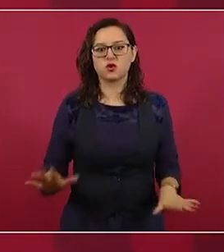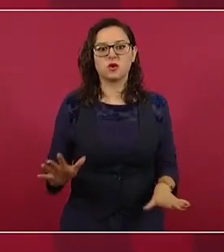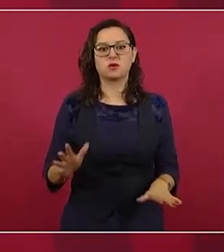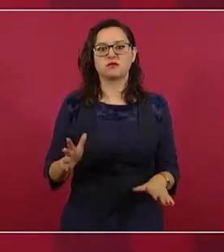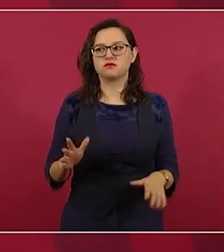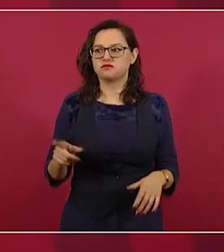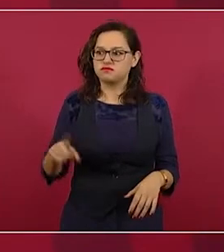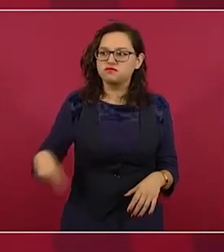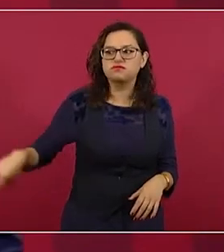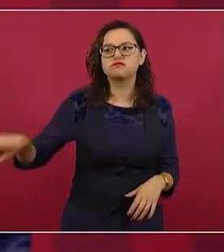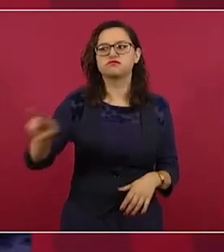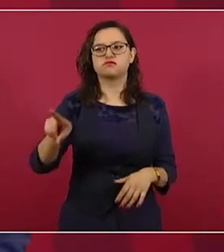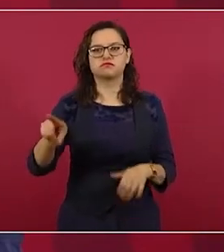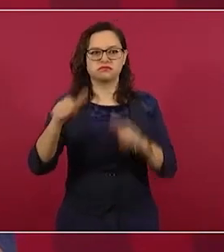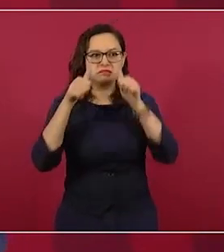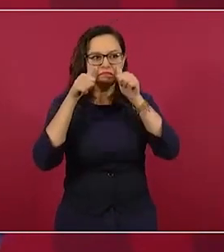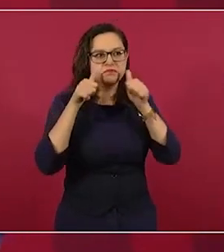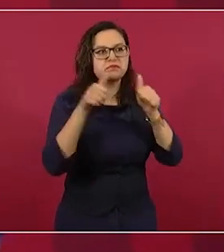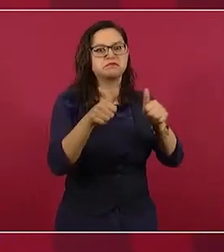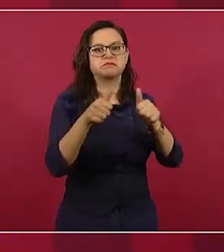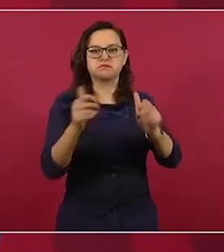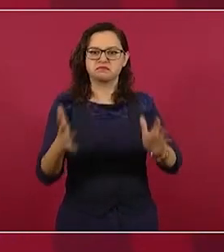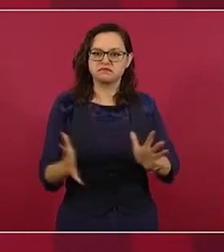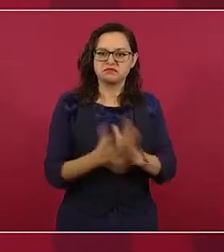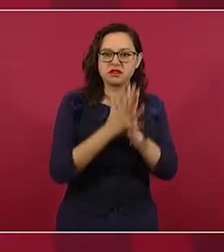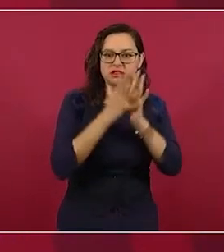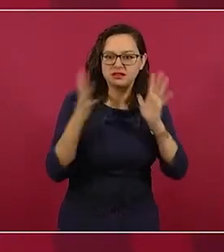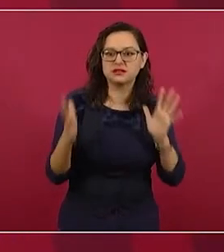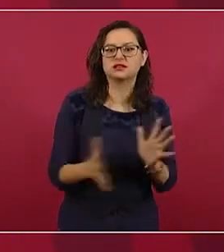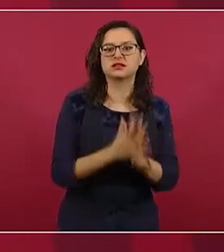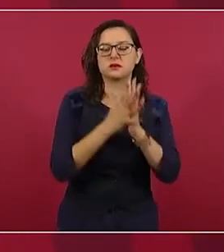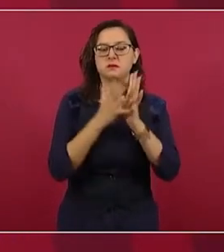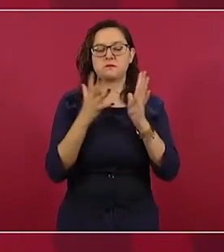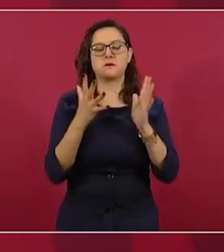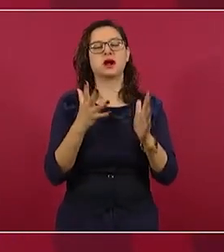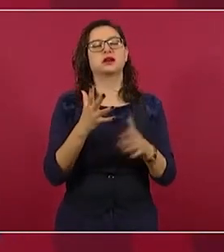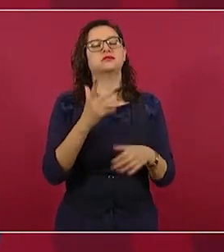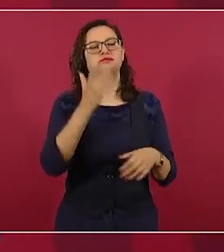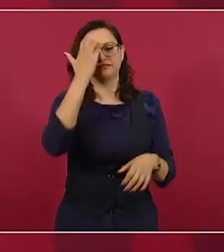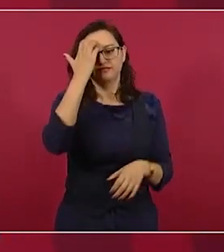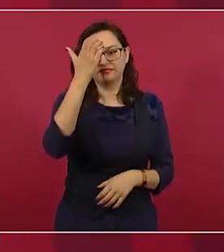participa, tiene datos,